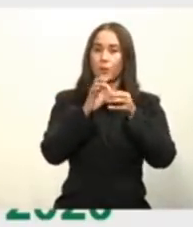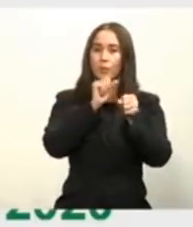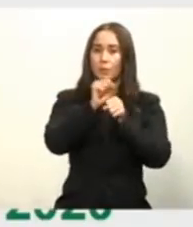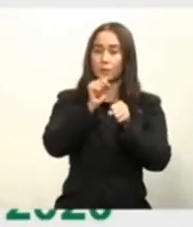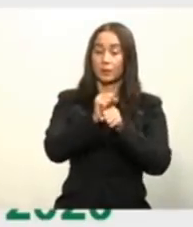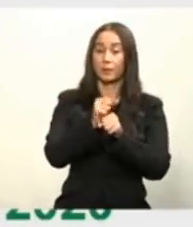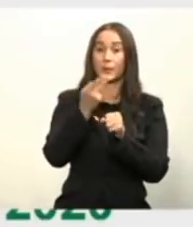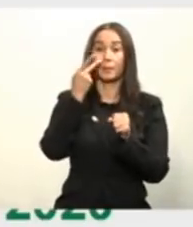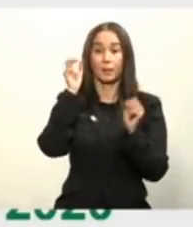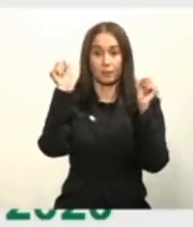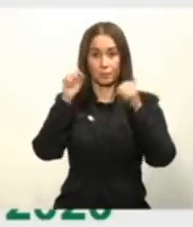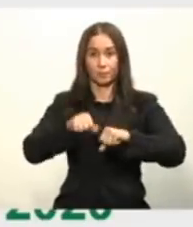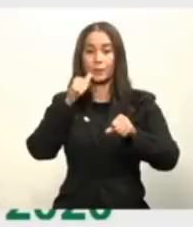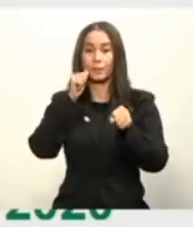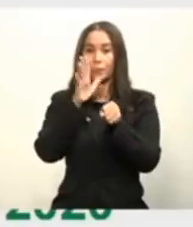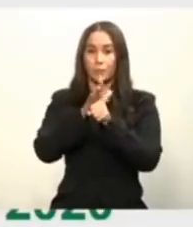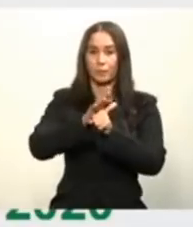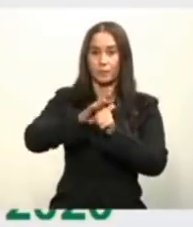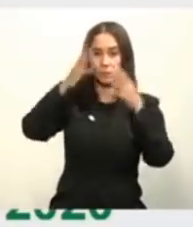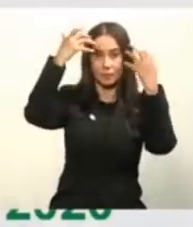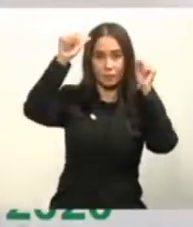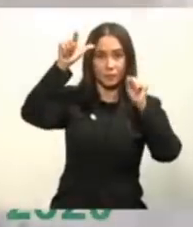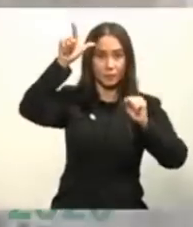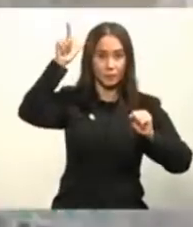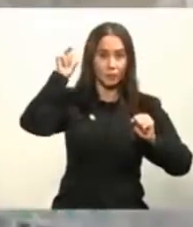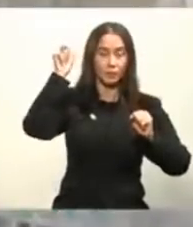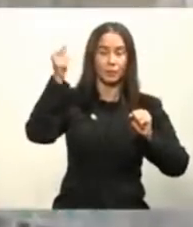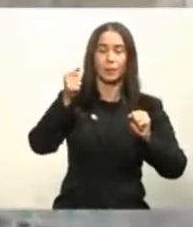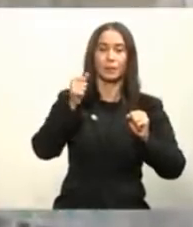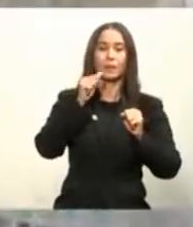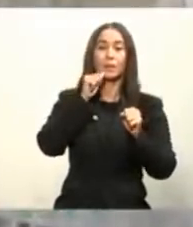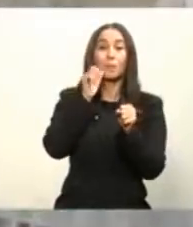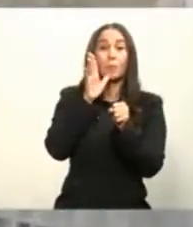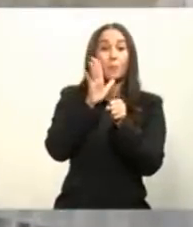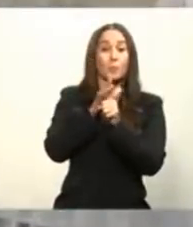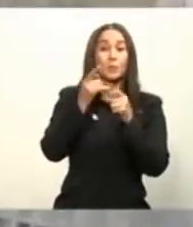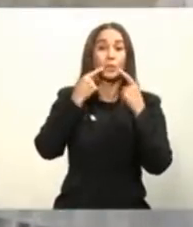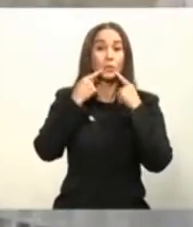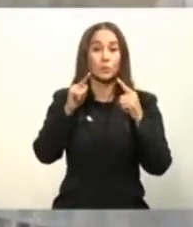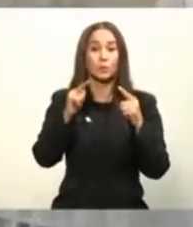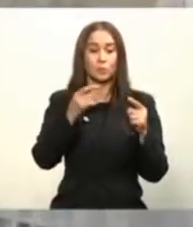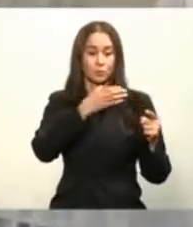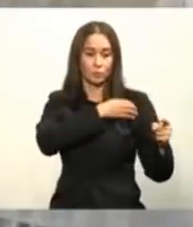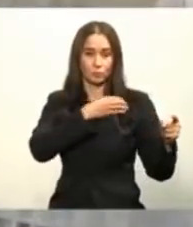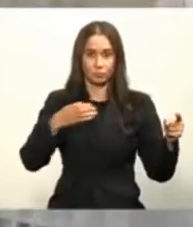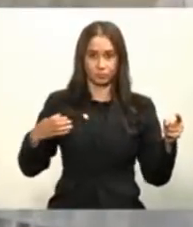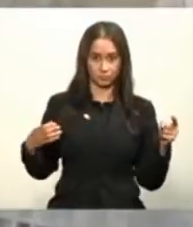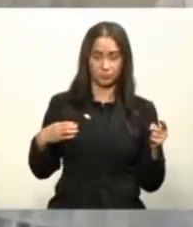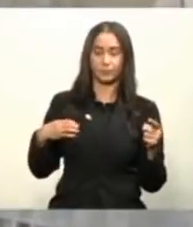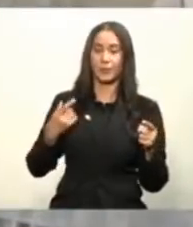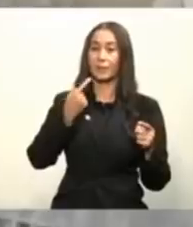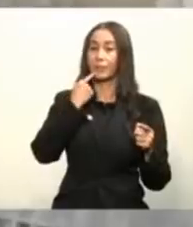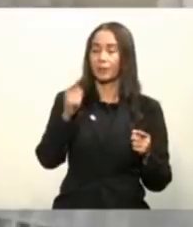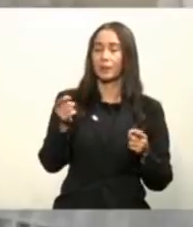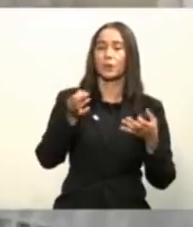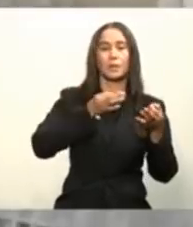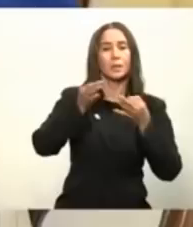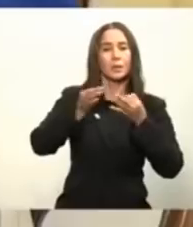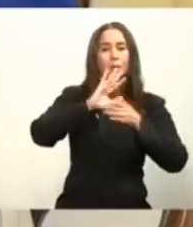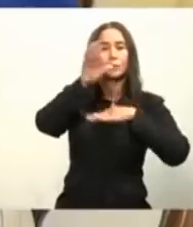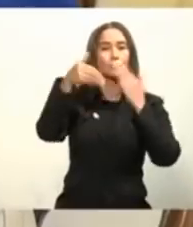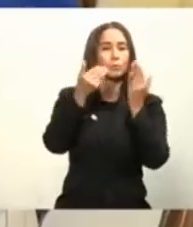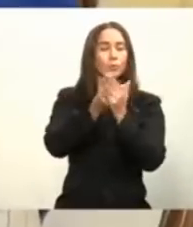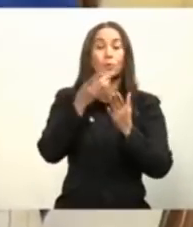Luis Abinader el 16 de agosto del 2020, quien en su discurso de toma de posesión aseguró que todos los